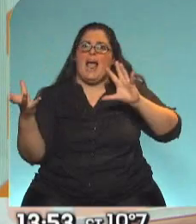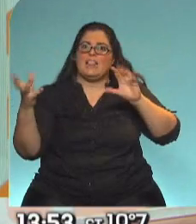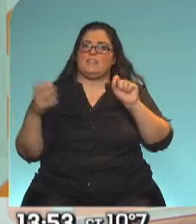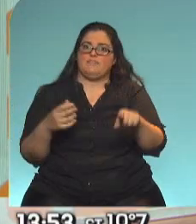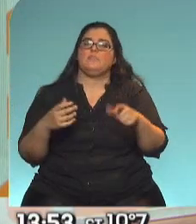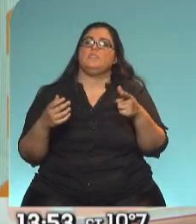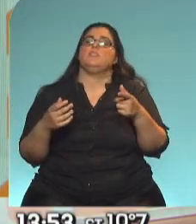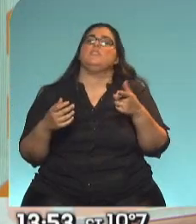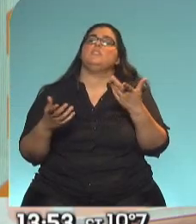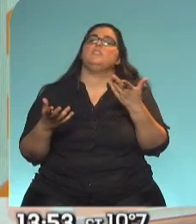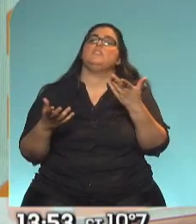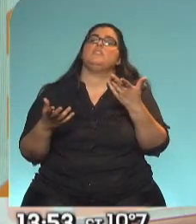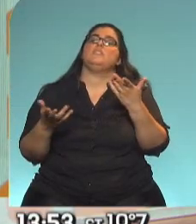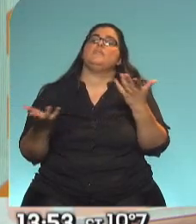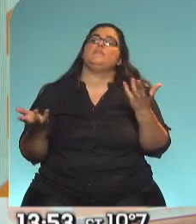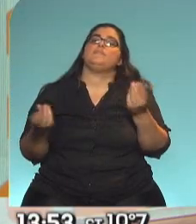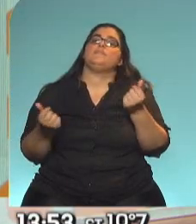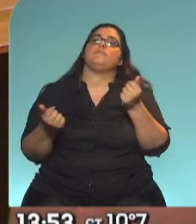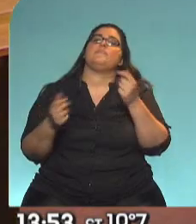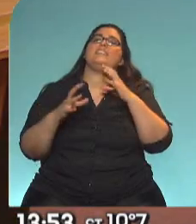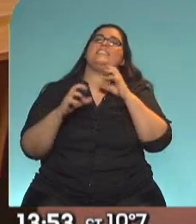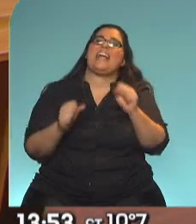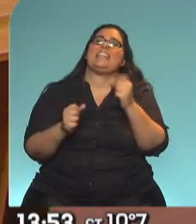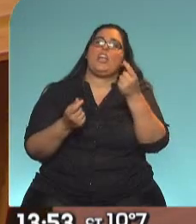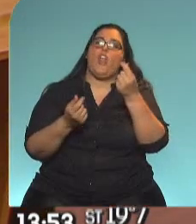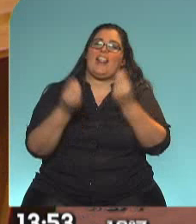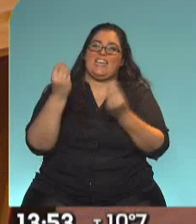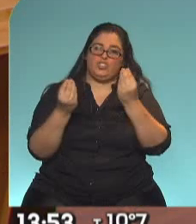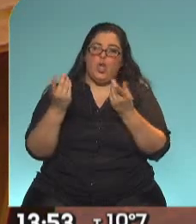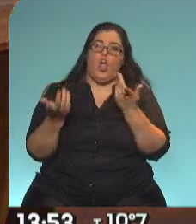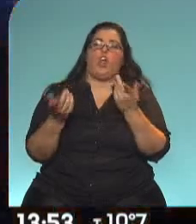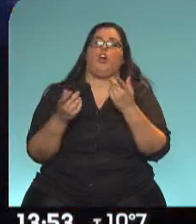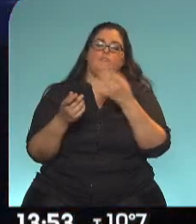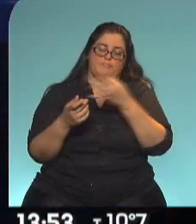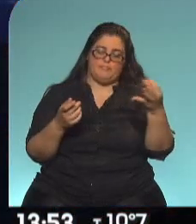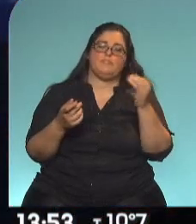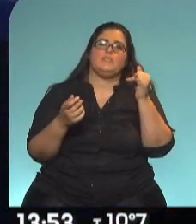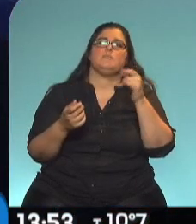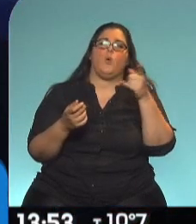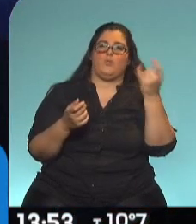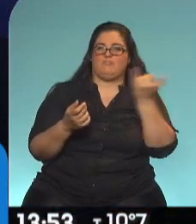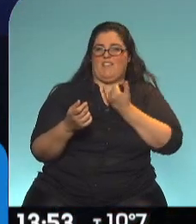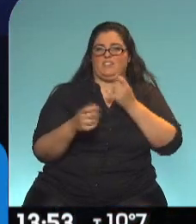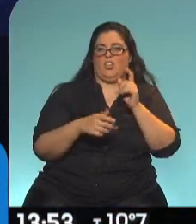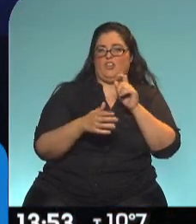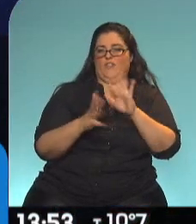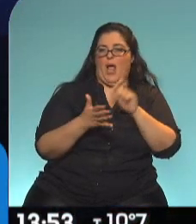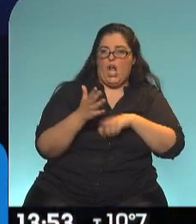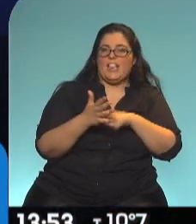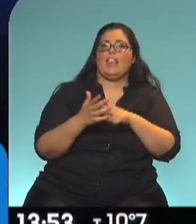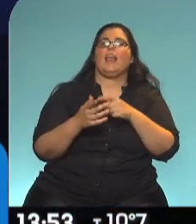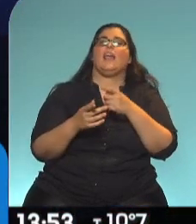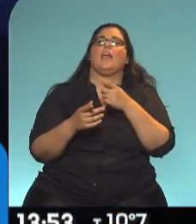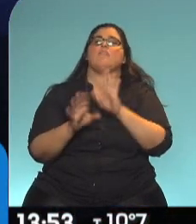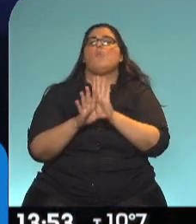la nueva... Secretaria del Tesoro. Secretaria del Tesoro, efectivamente, que vendría a ser Rulo, corregime si me equivoco, la ministra de Economía, ¿verdad? Claro,